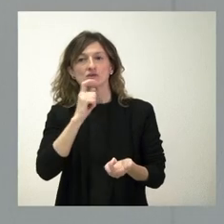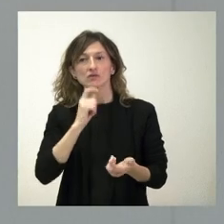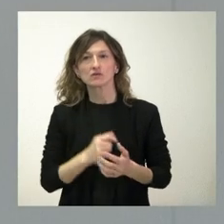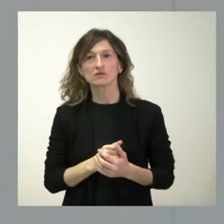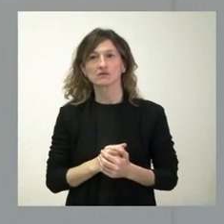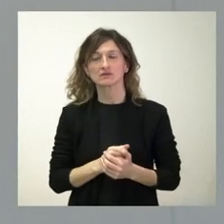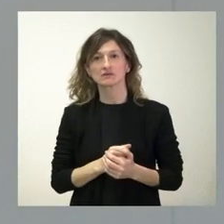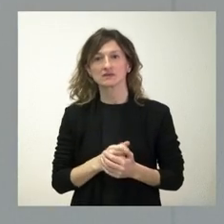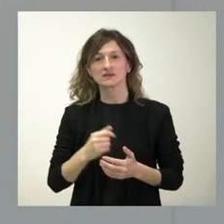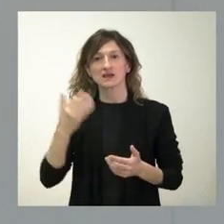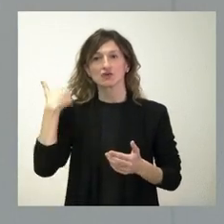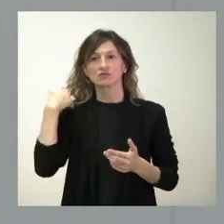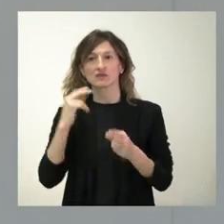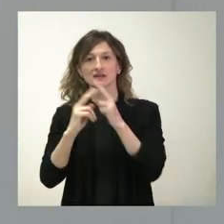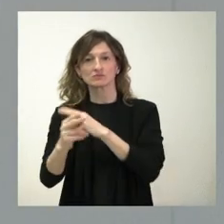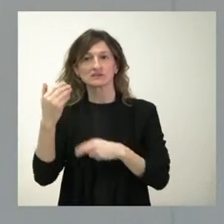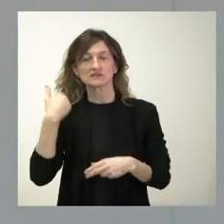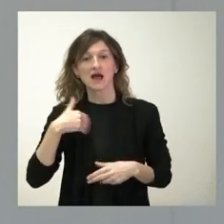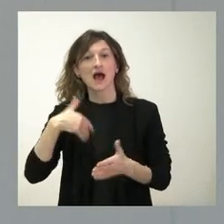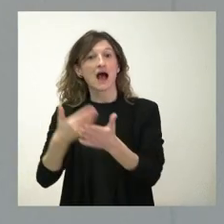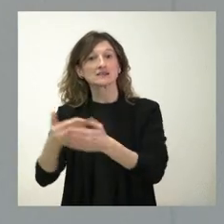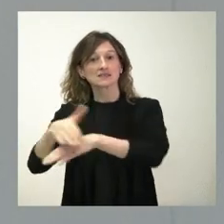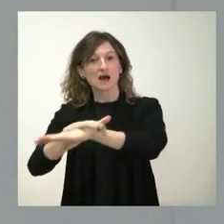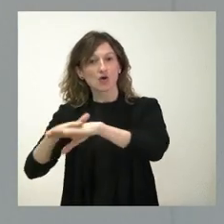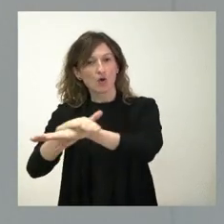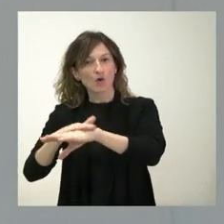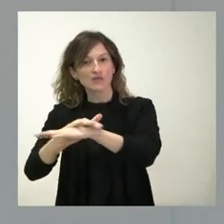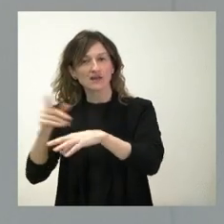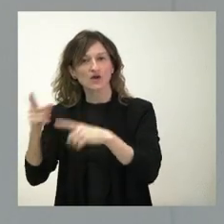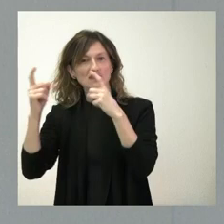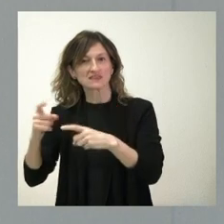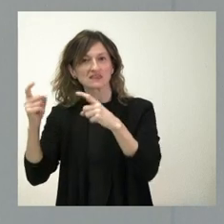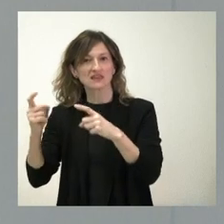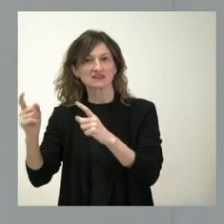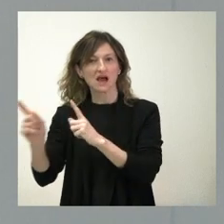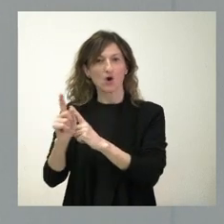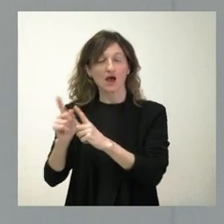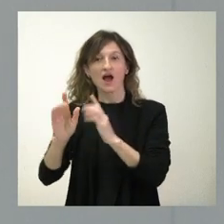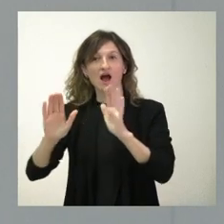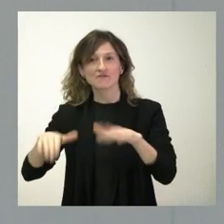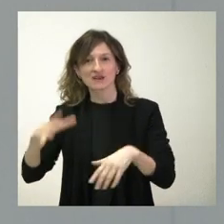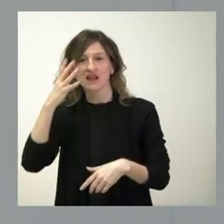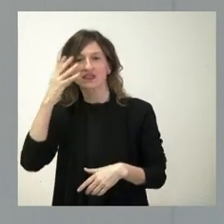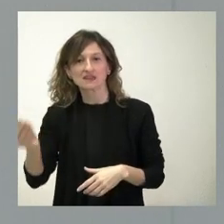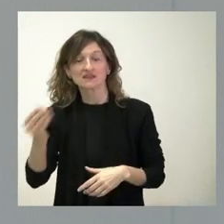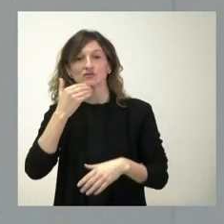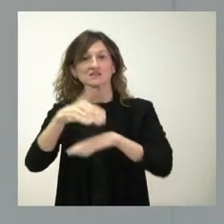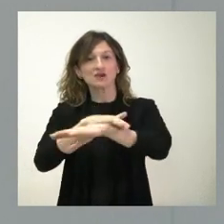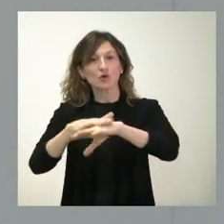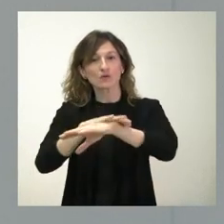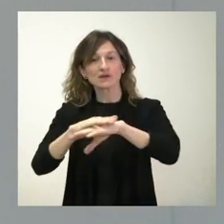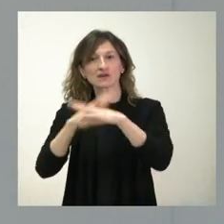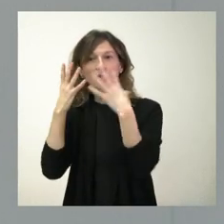pregunta yo creo que la contestamos el otro día. Hasta el propio Gobierno que ha intentado estirar este asunto lo ha entendido al final. Y si el Gobierno lo ha entendido,